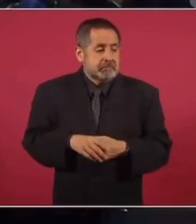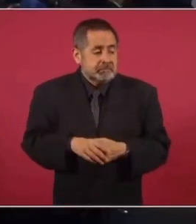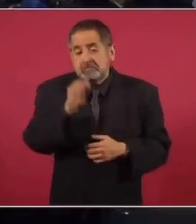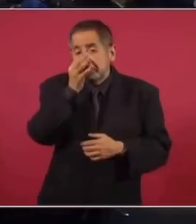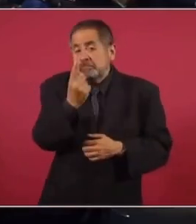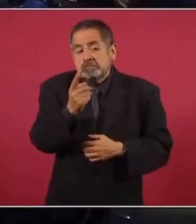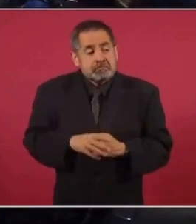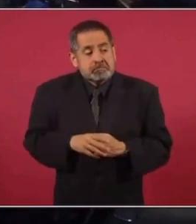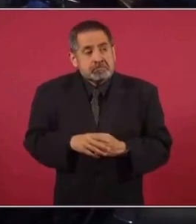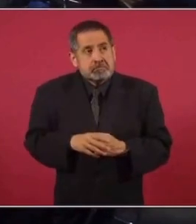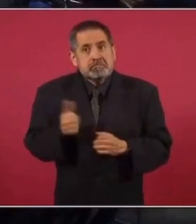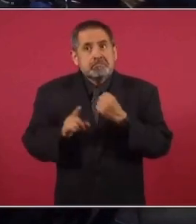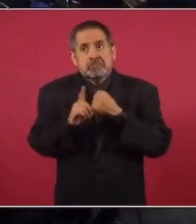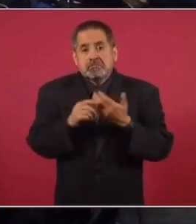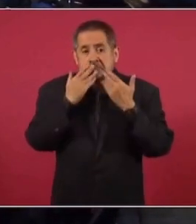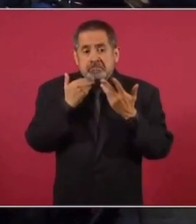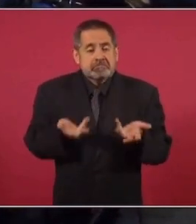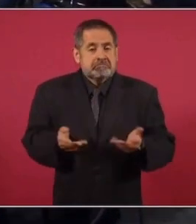lo único.